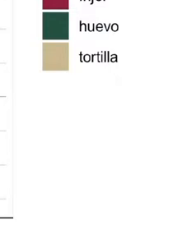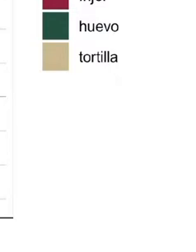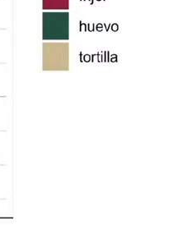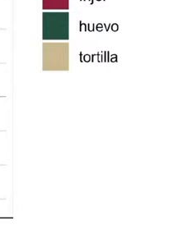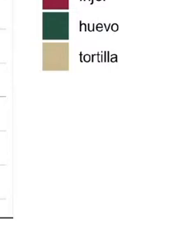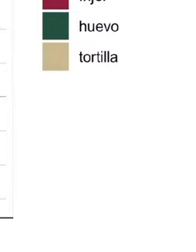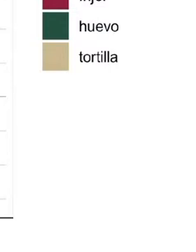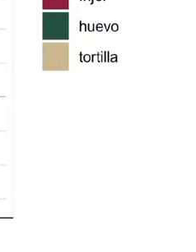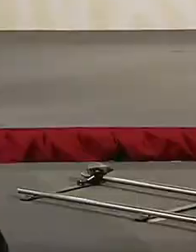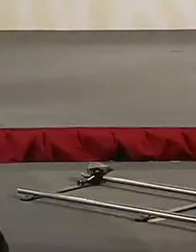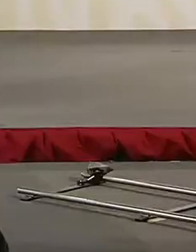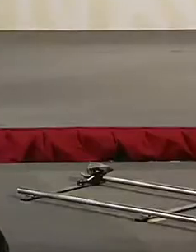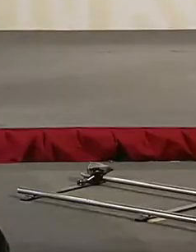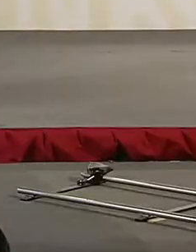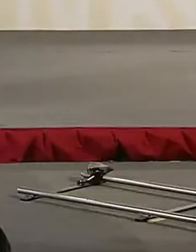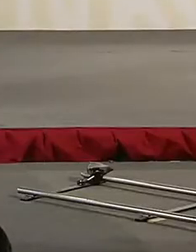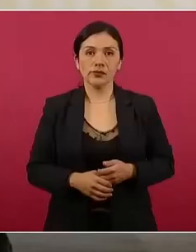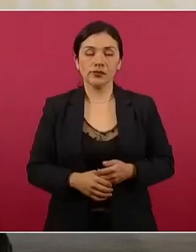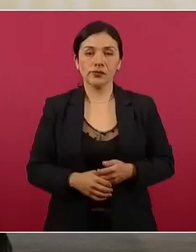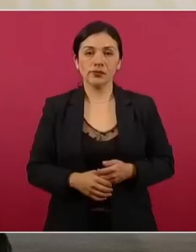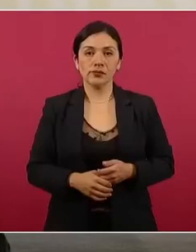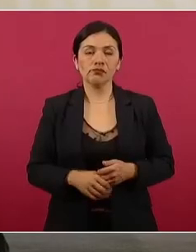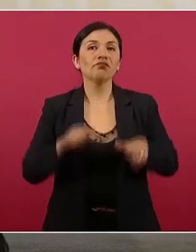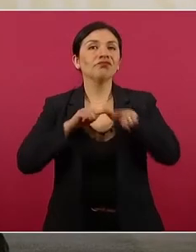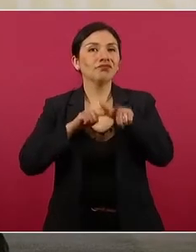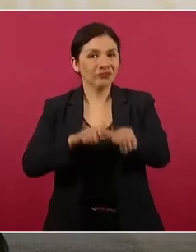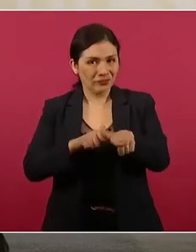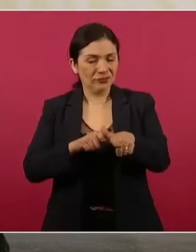Entonces, de todas maneras estamos arriba.